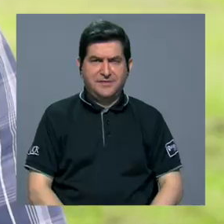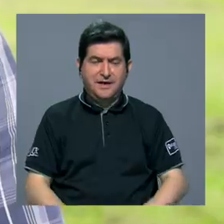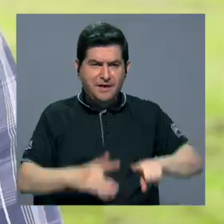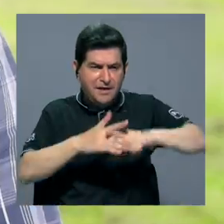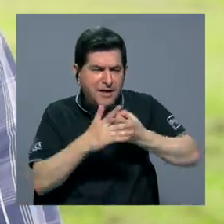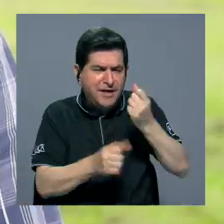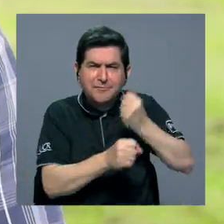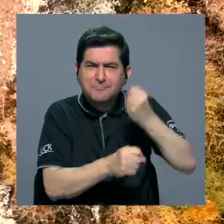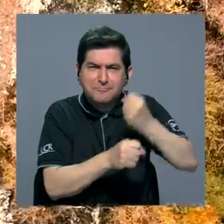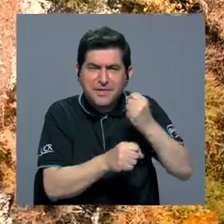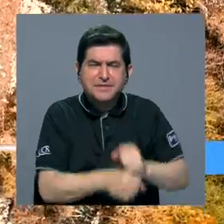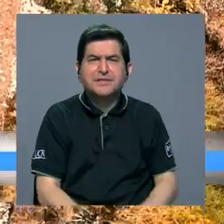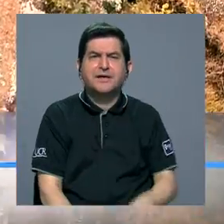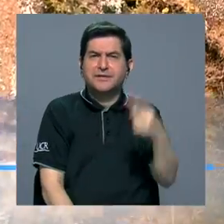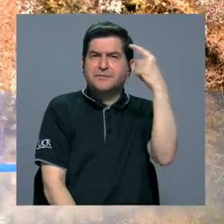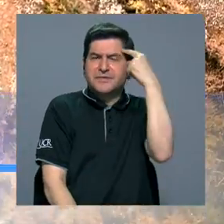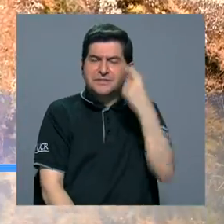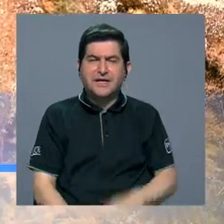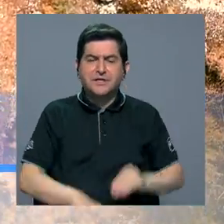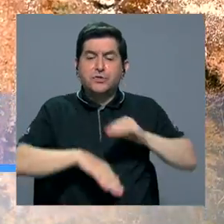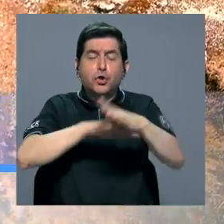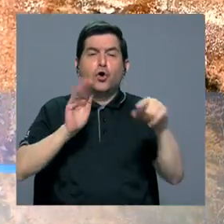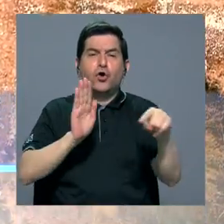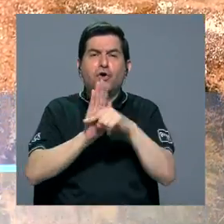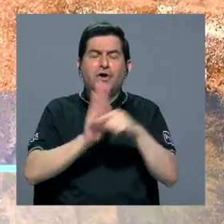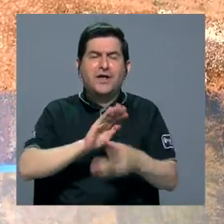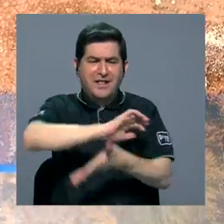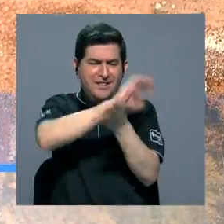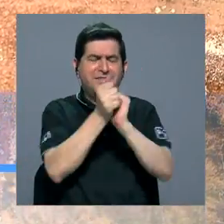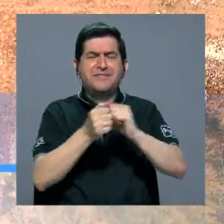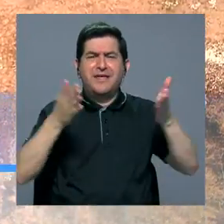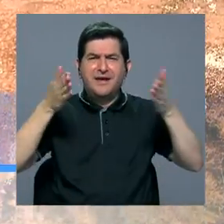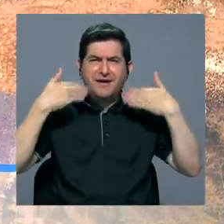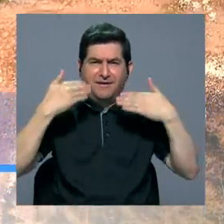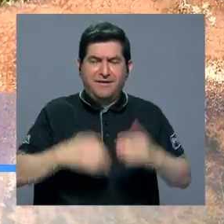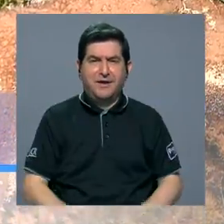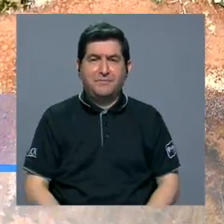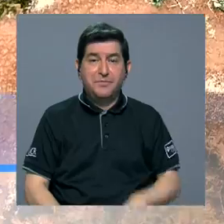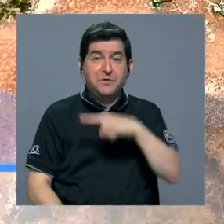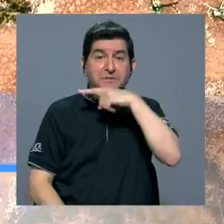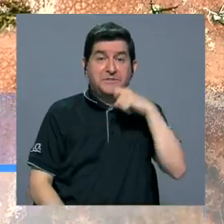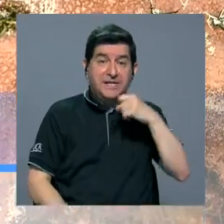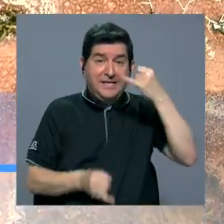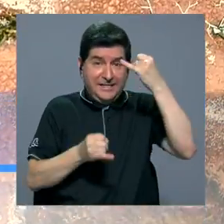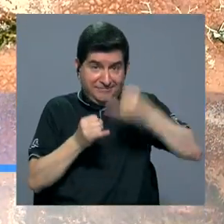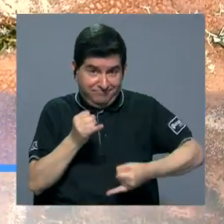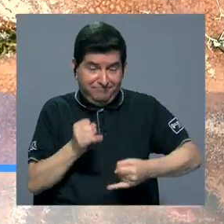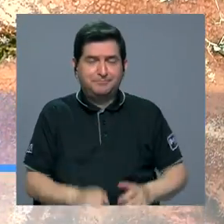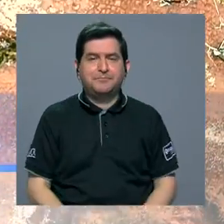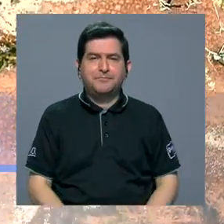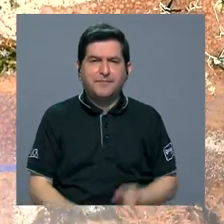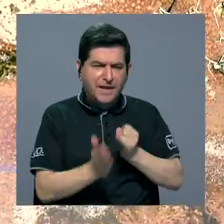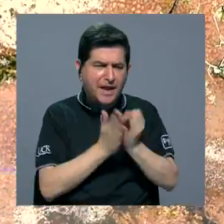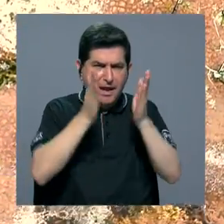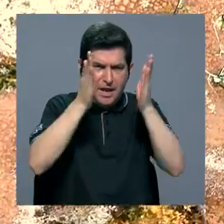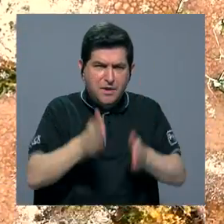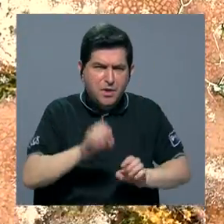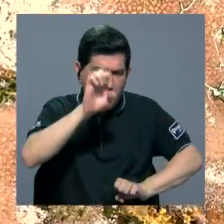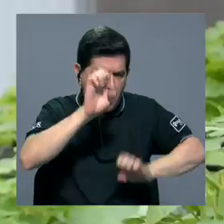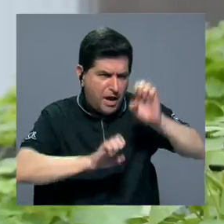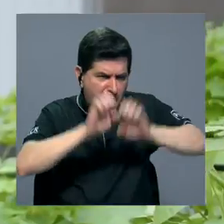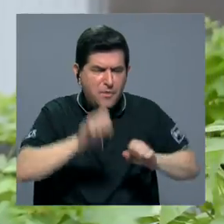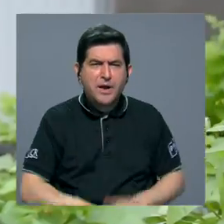empezamos a trabajar con vistas a los efectos negativos del cambio climático, en este caso la sequía terminal. Los investigadores